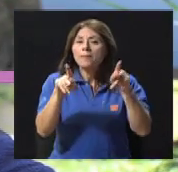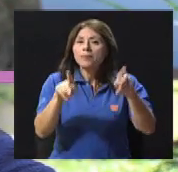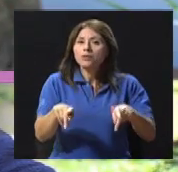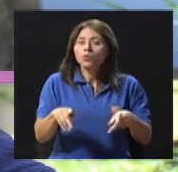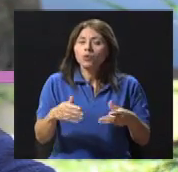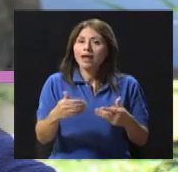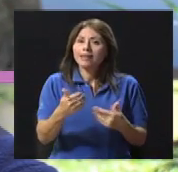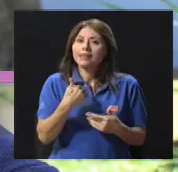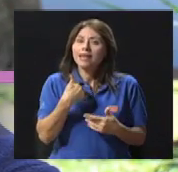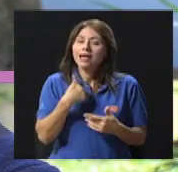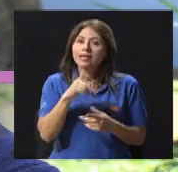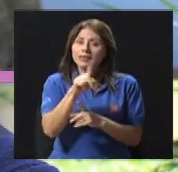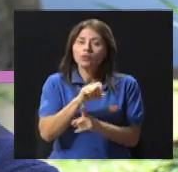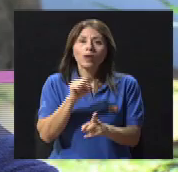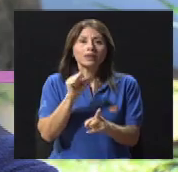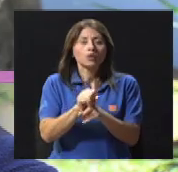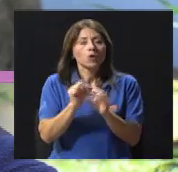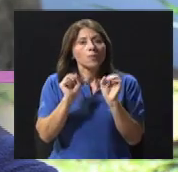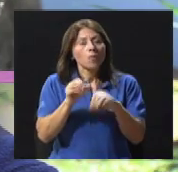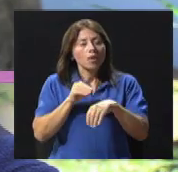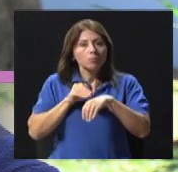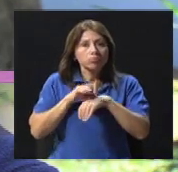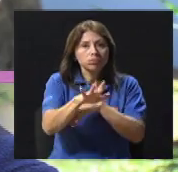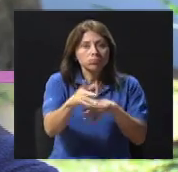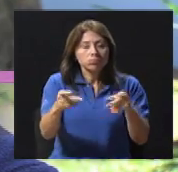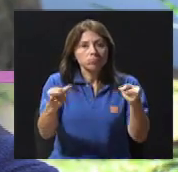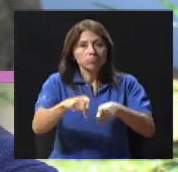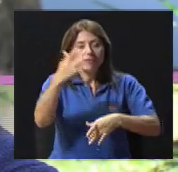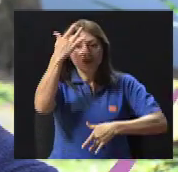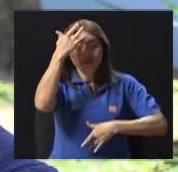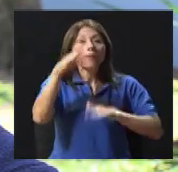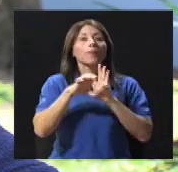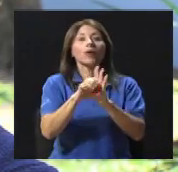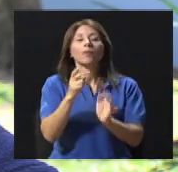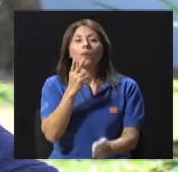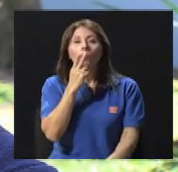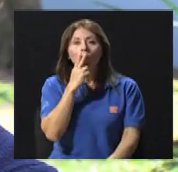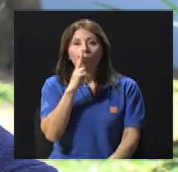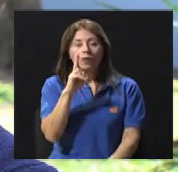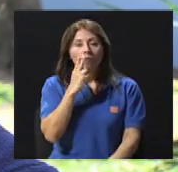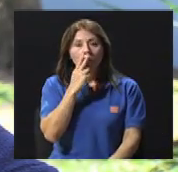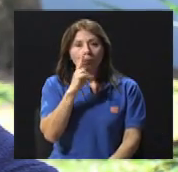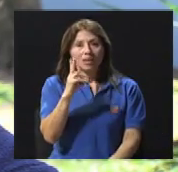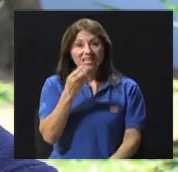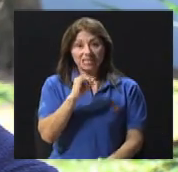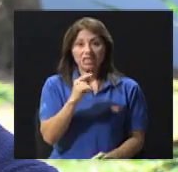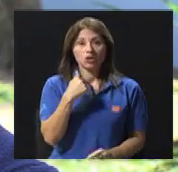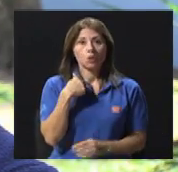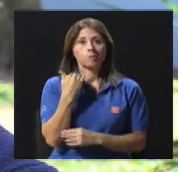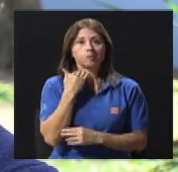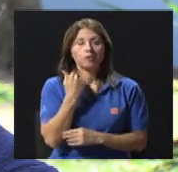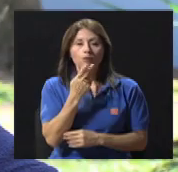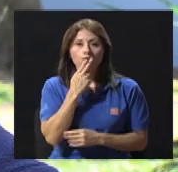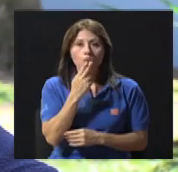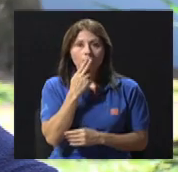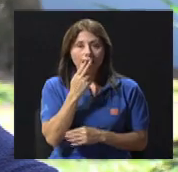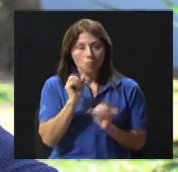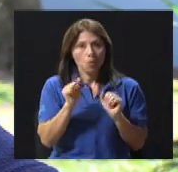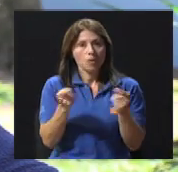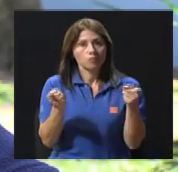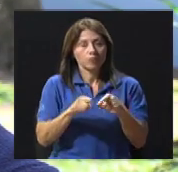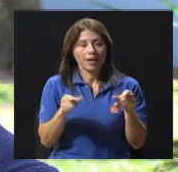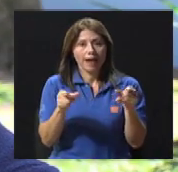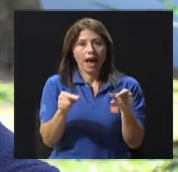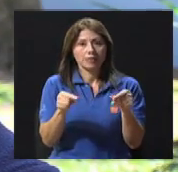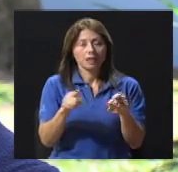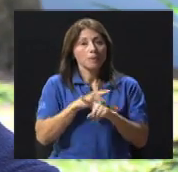esta situación, es el tabaco, por ejemplo, si me arriesgo a fumar, ¿qué otras consecuencias además del cáncer puedo tener?